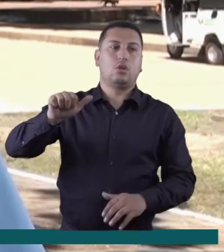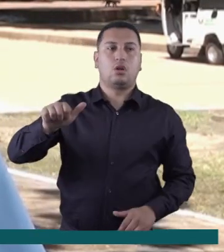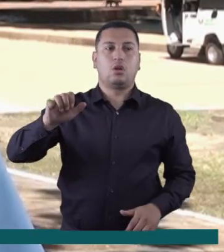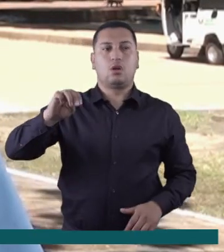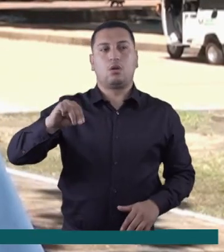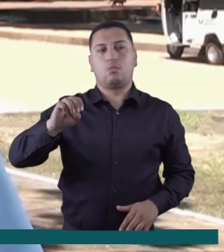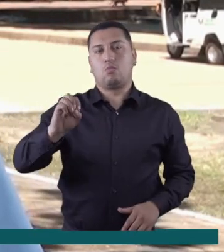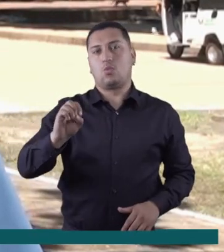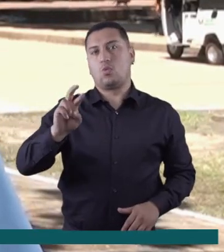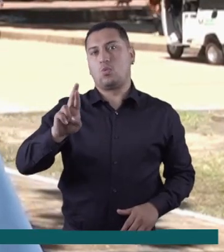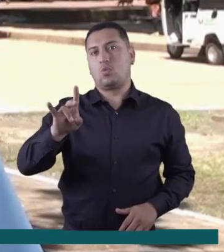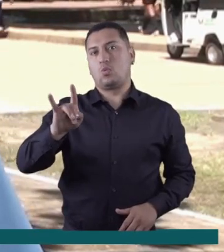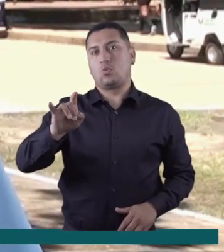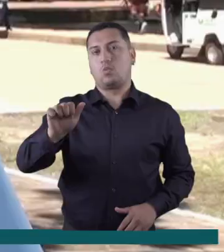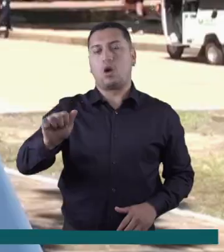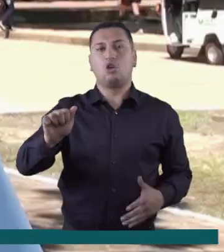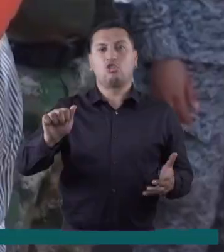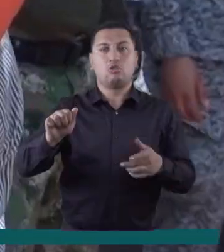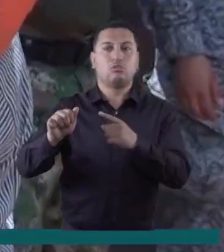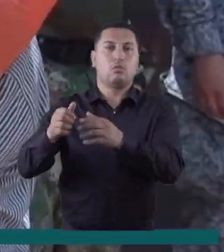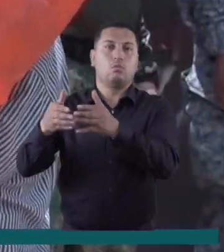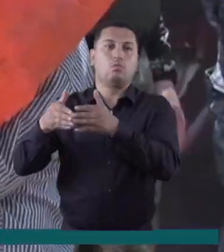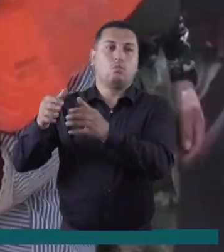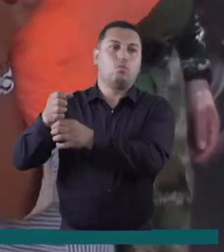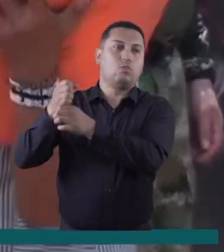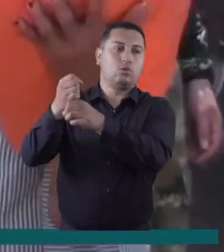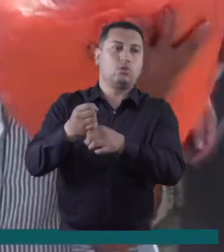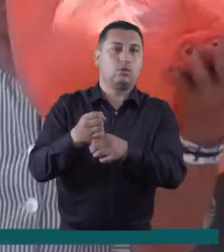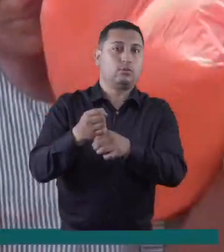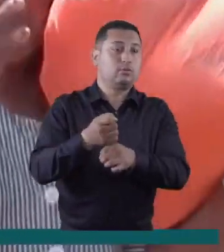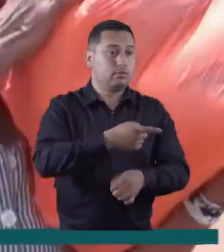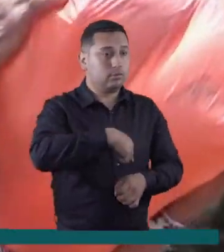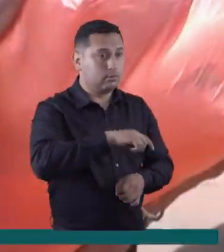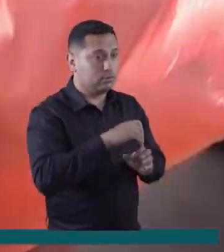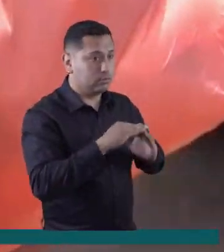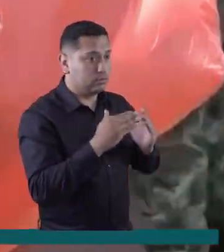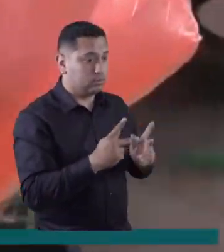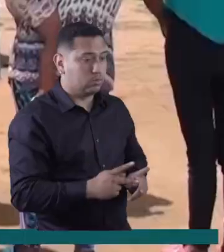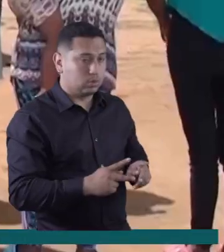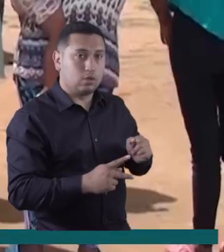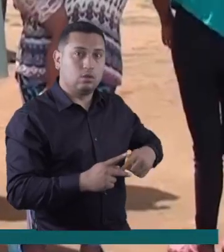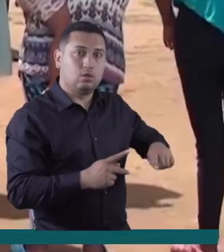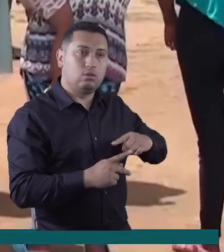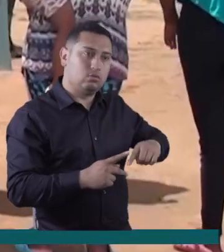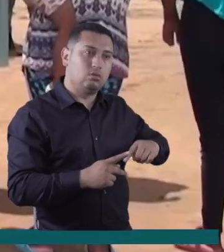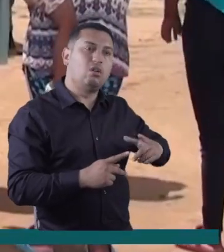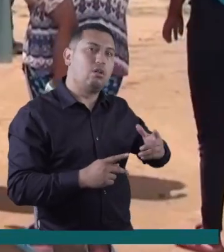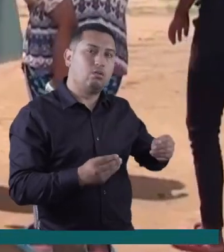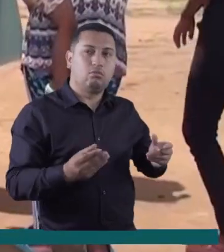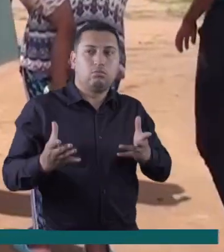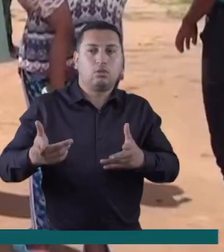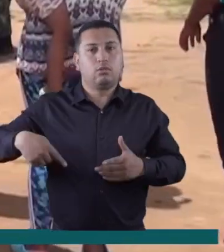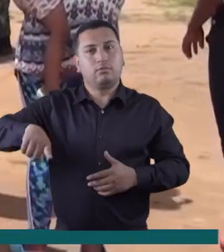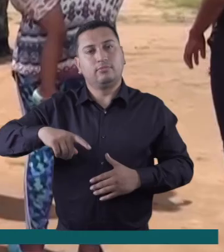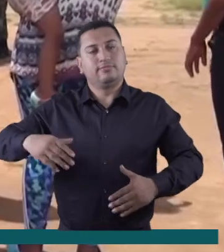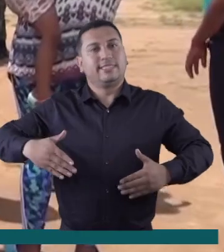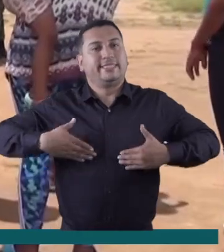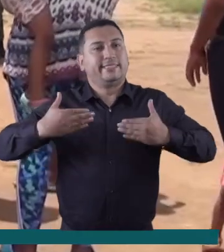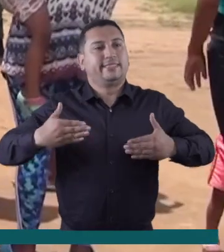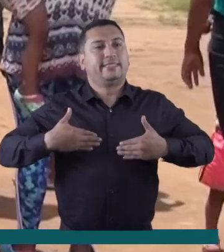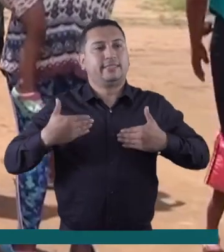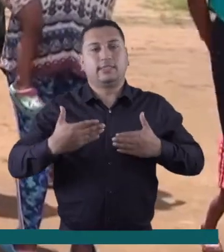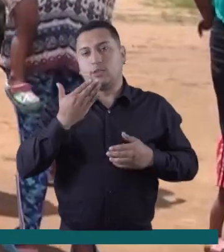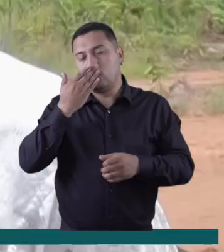comunidad Amorúa, ubicada en Puerto Carreña. Este gesto de solidaridad por parte de los estudiantes significó alegría para cientos de